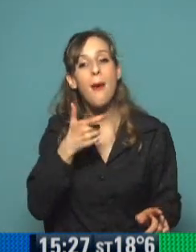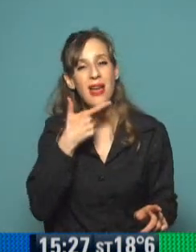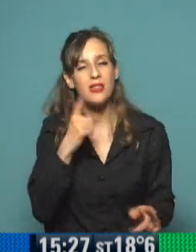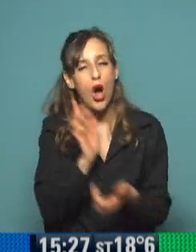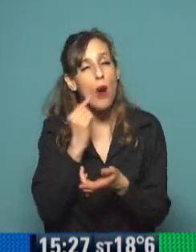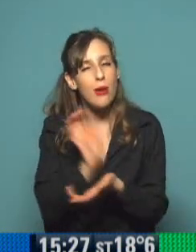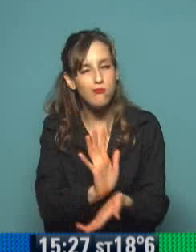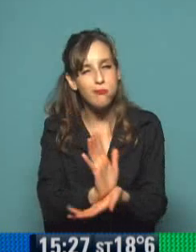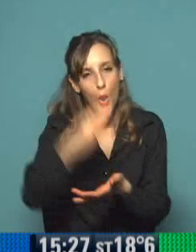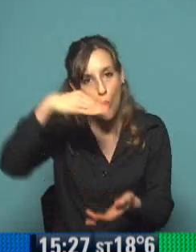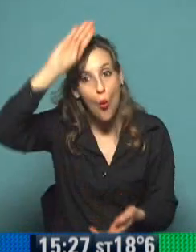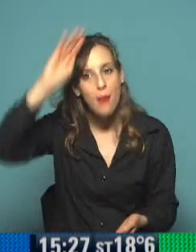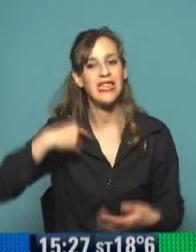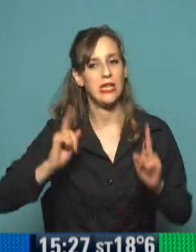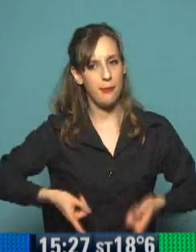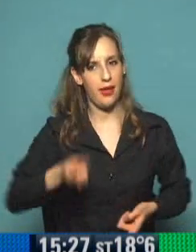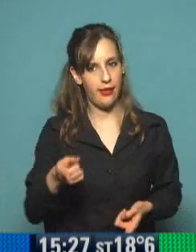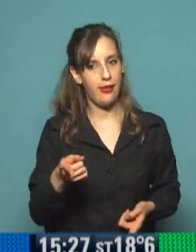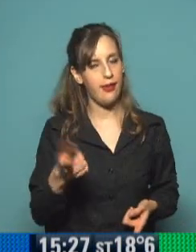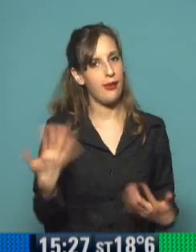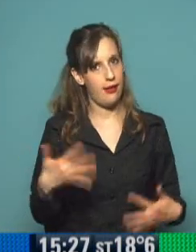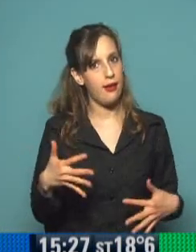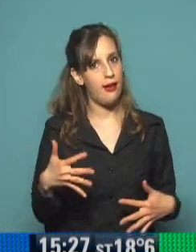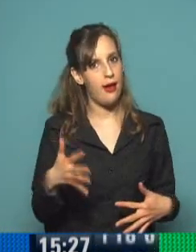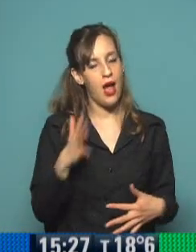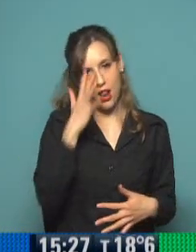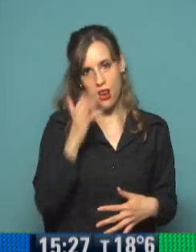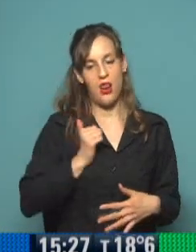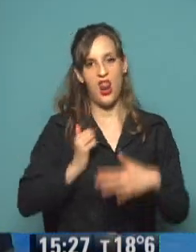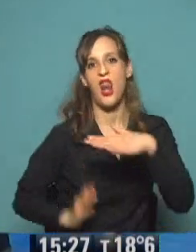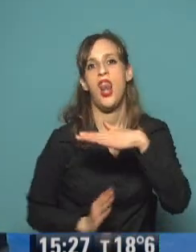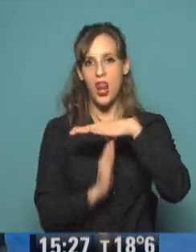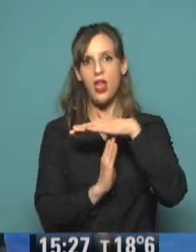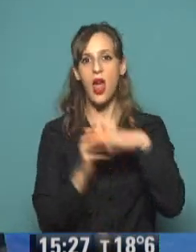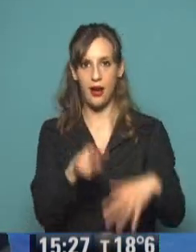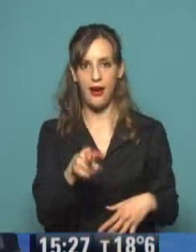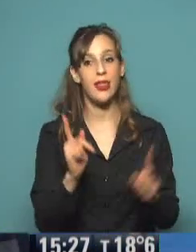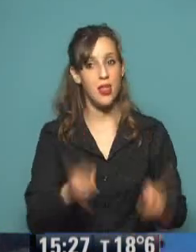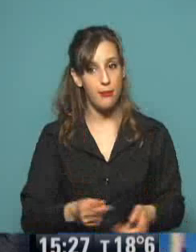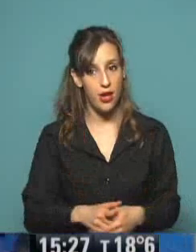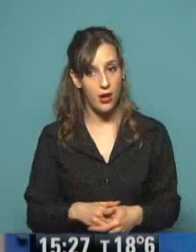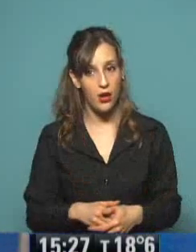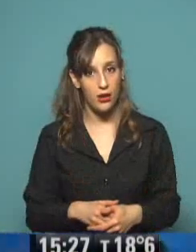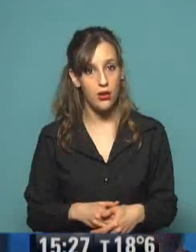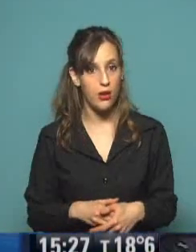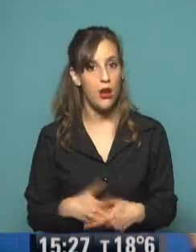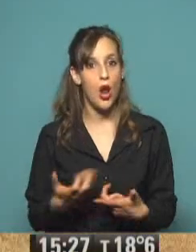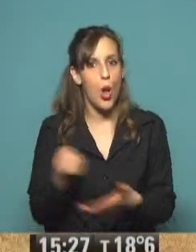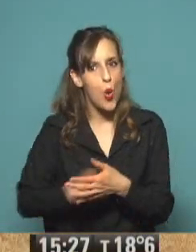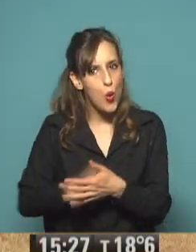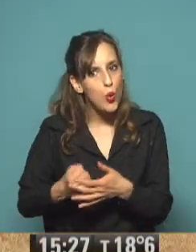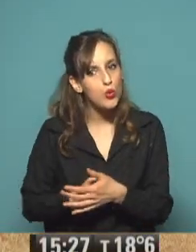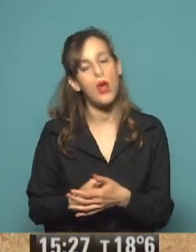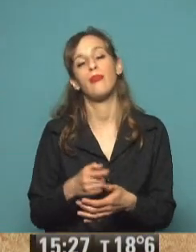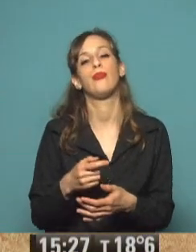líder en el ejército, sobre todo en el norte, ¿sí? Donde también luchó con su ejército gaucho, que ahí veíamos, o el ejército infernal. Los infernales.